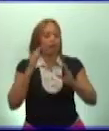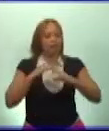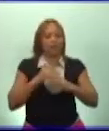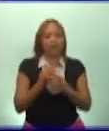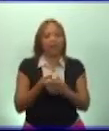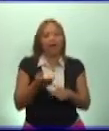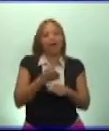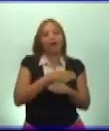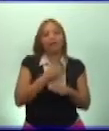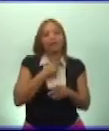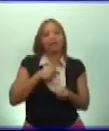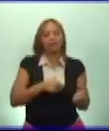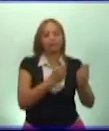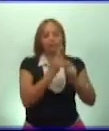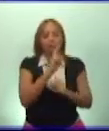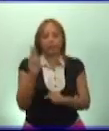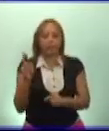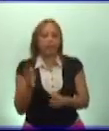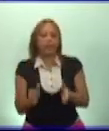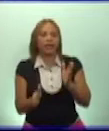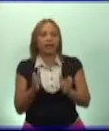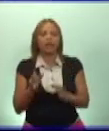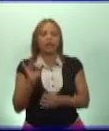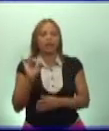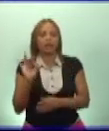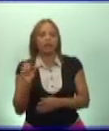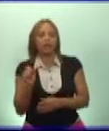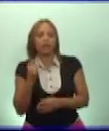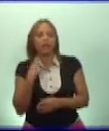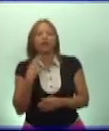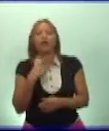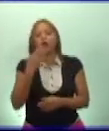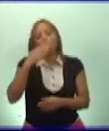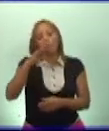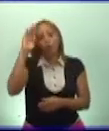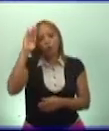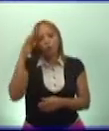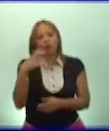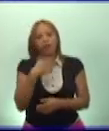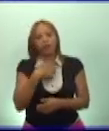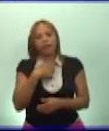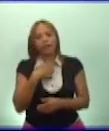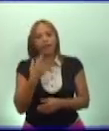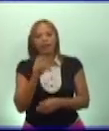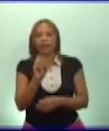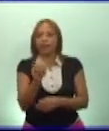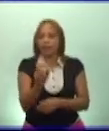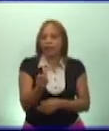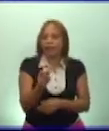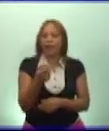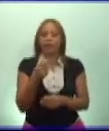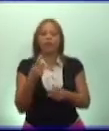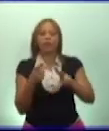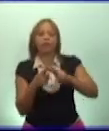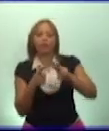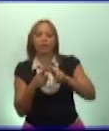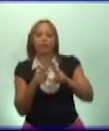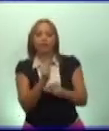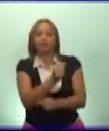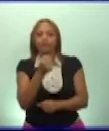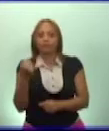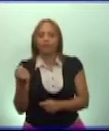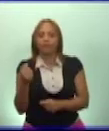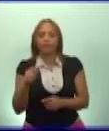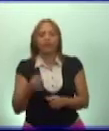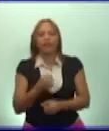En la década del 80, ya Cuba era productora de radios, televisores, combinadas